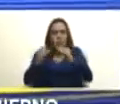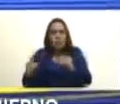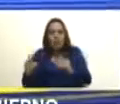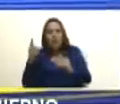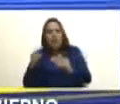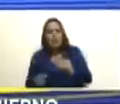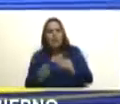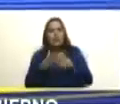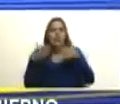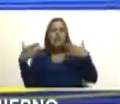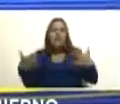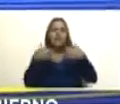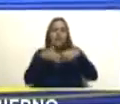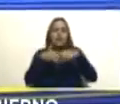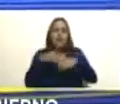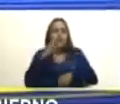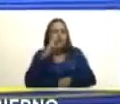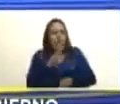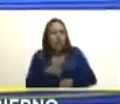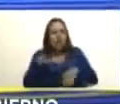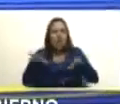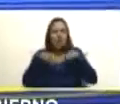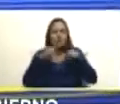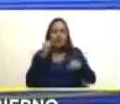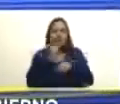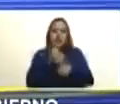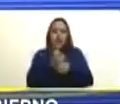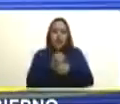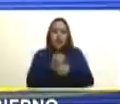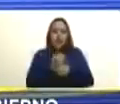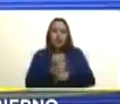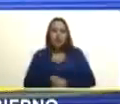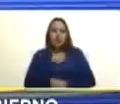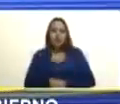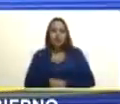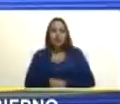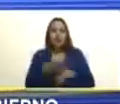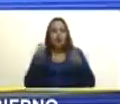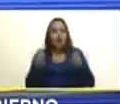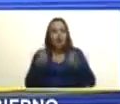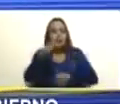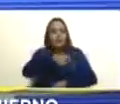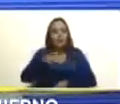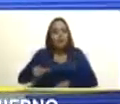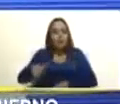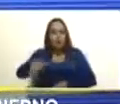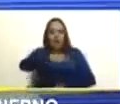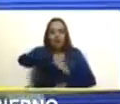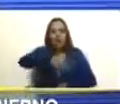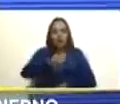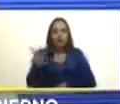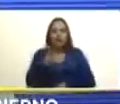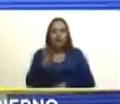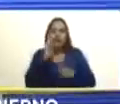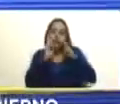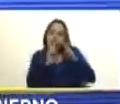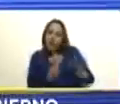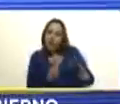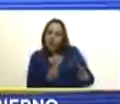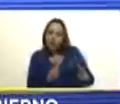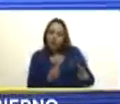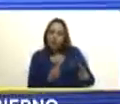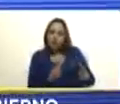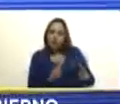grandes que se les vea se les reconozca y cuánto gente en el campo venezolano ve el programa y se estimula